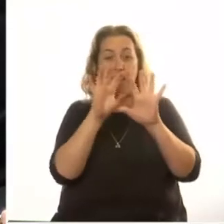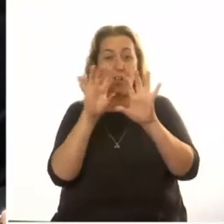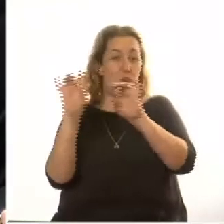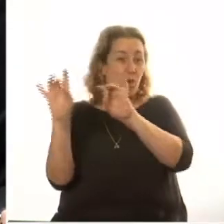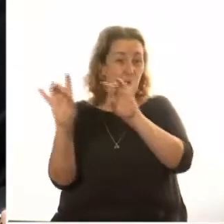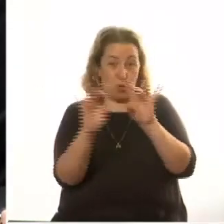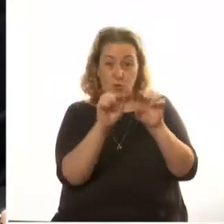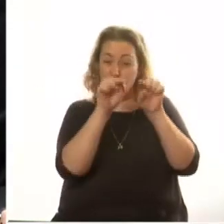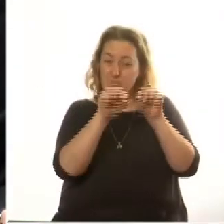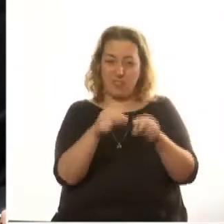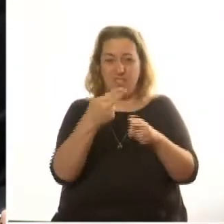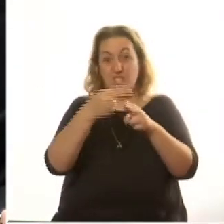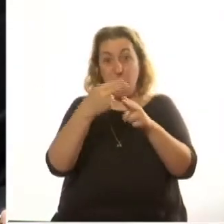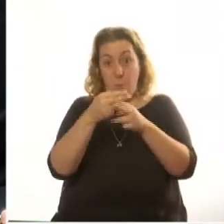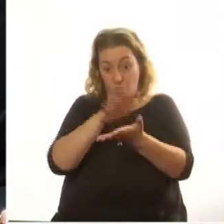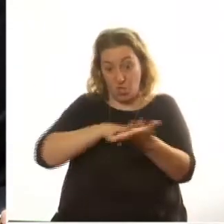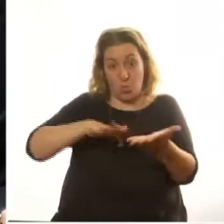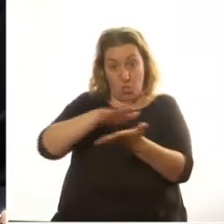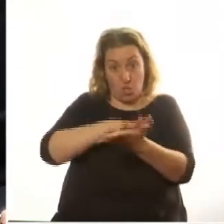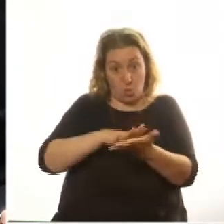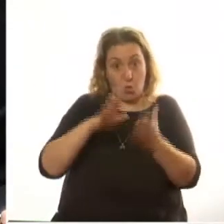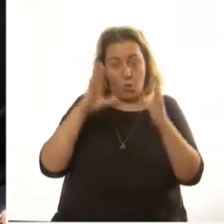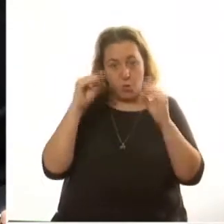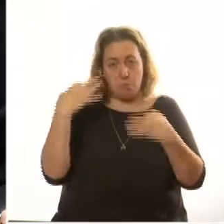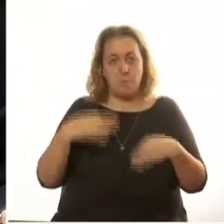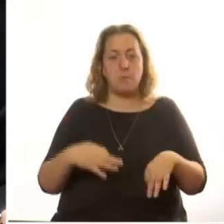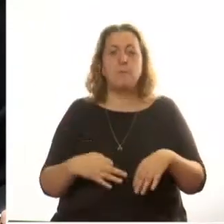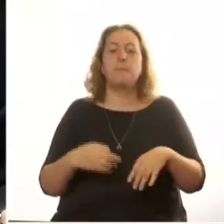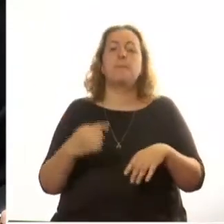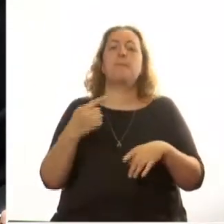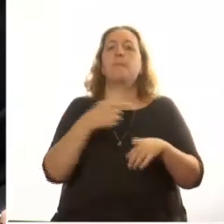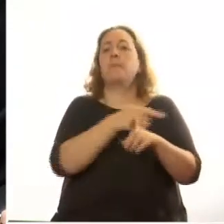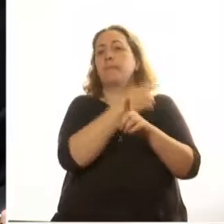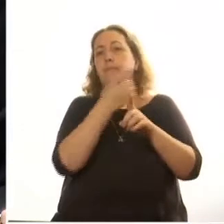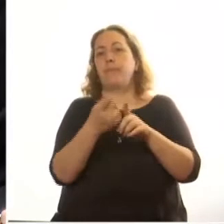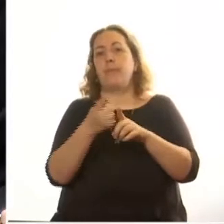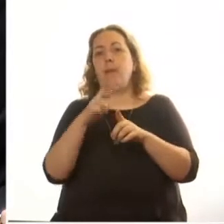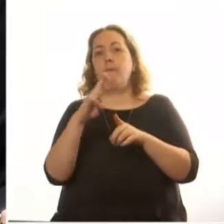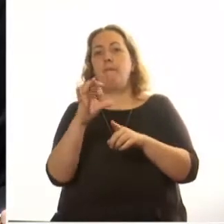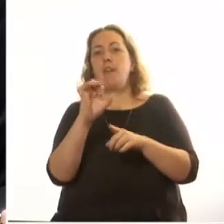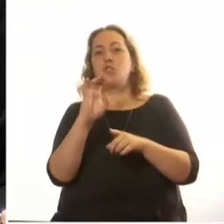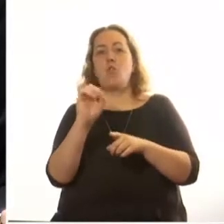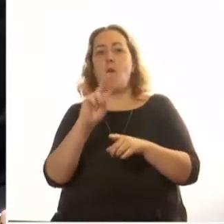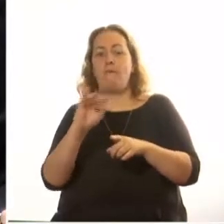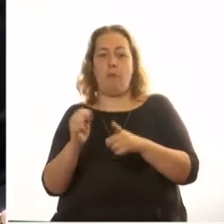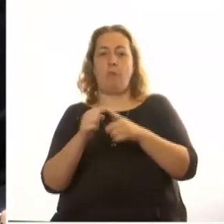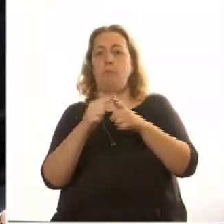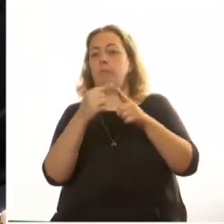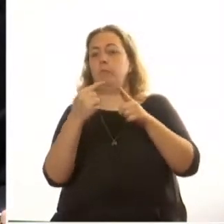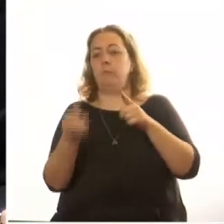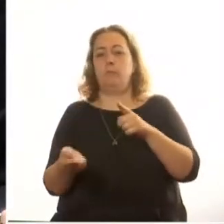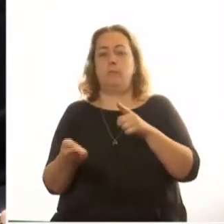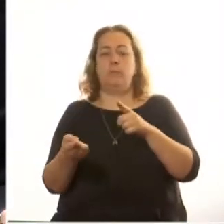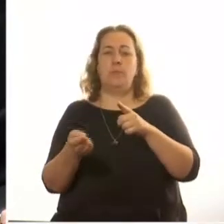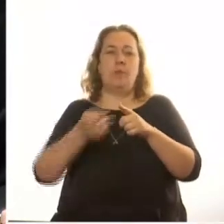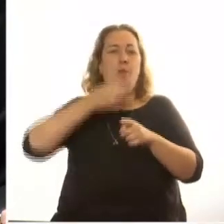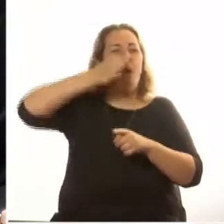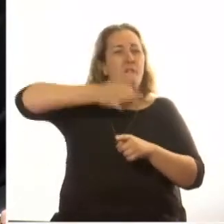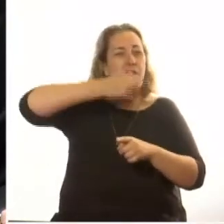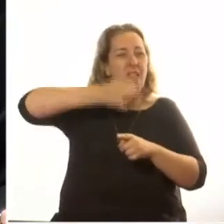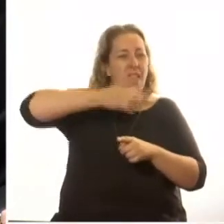Varsovia y el gueto judío Auschwitz One Sea y esa conferencia terrible